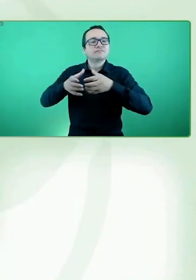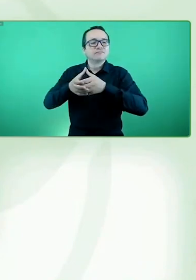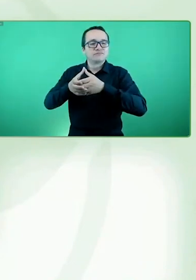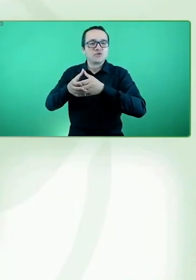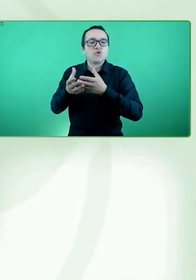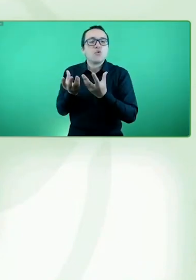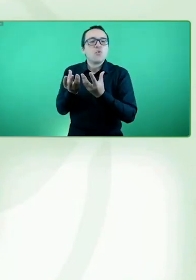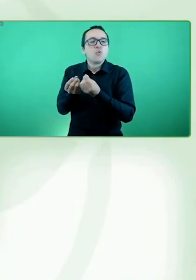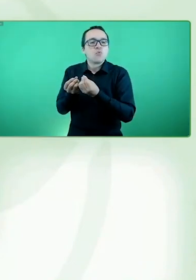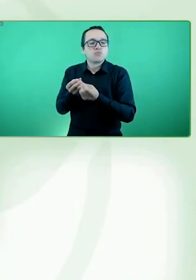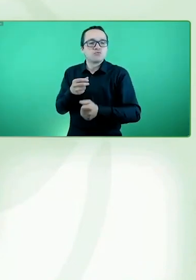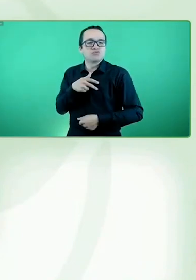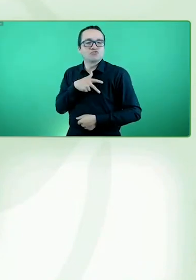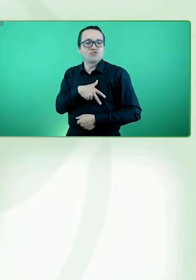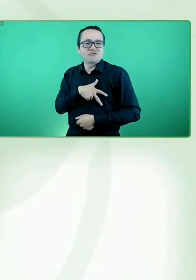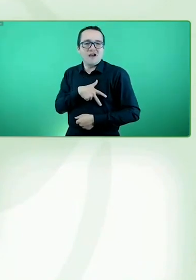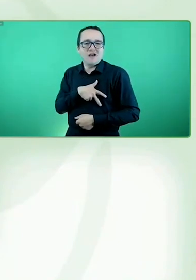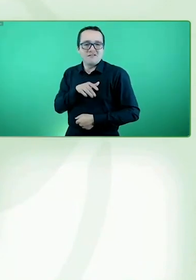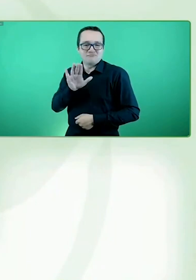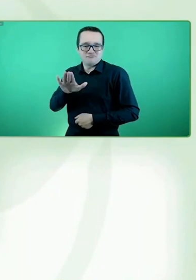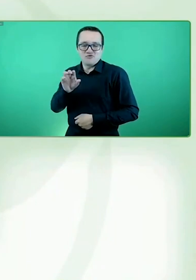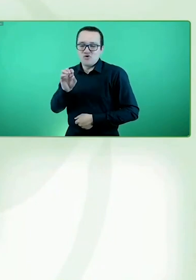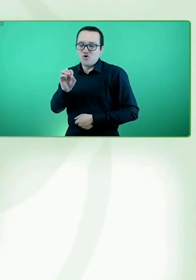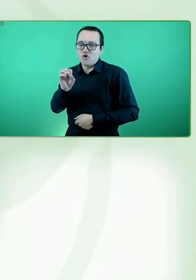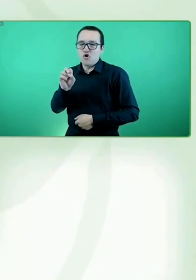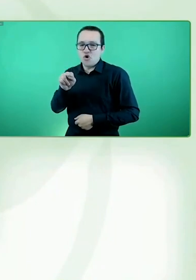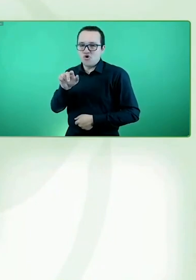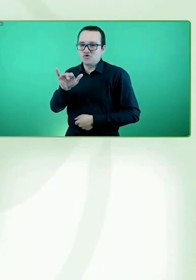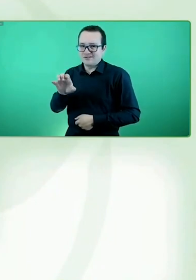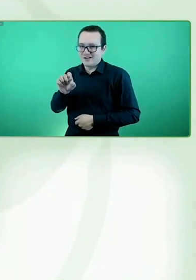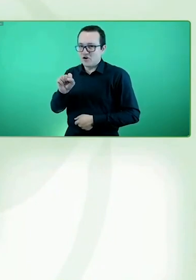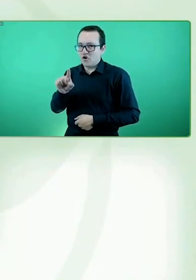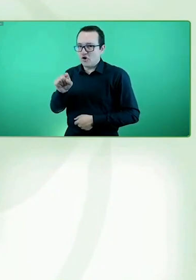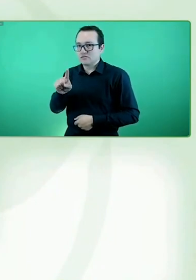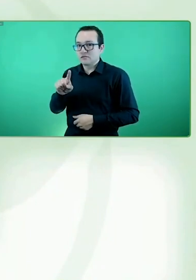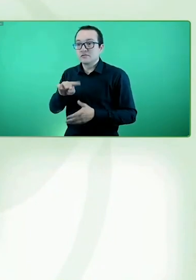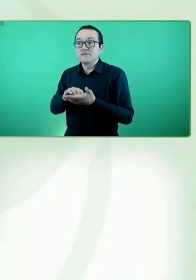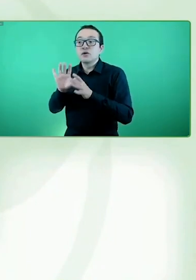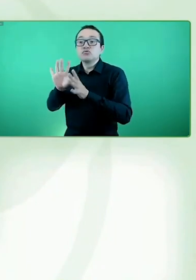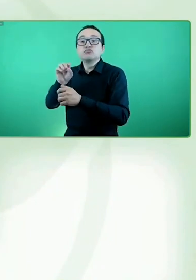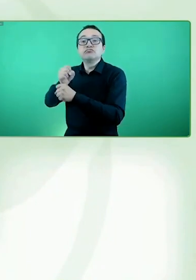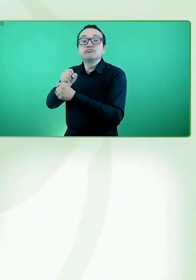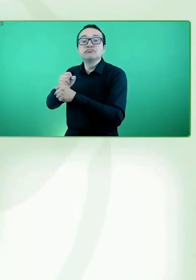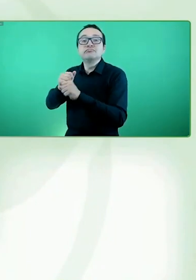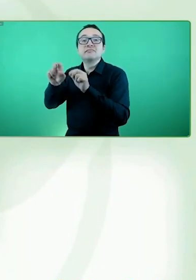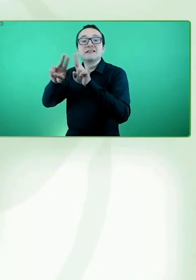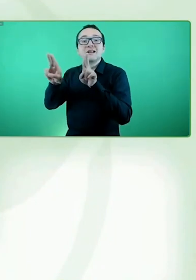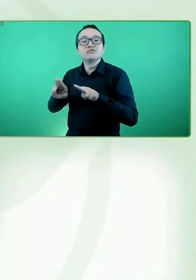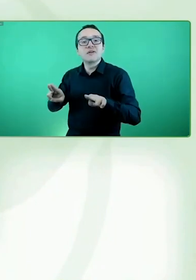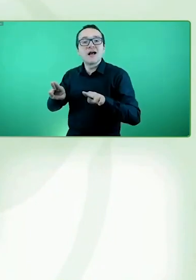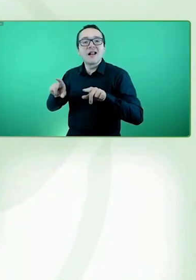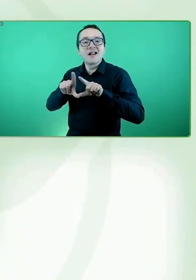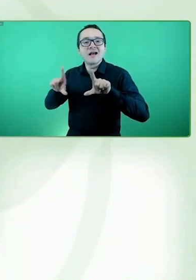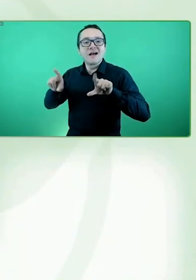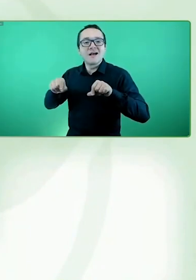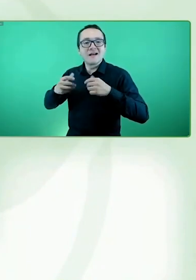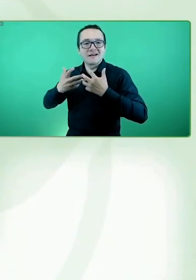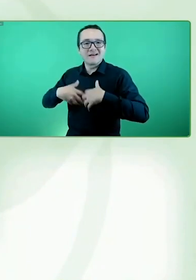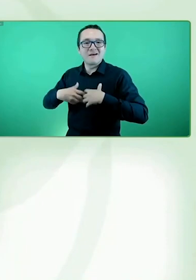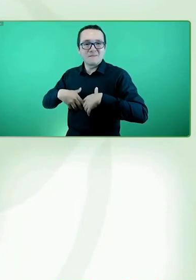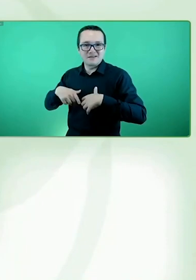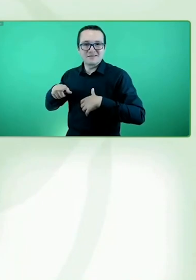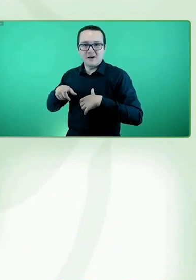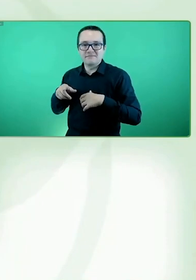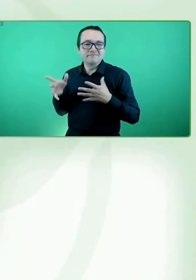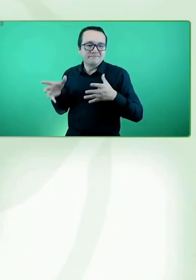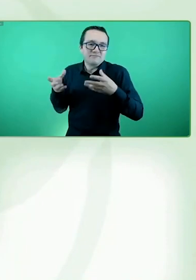la región, gracias a través de la internacionalización de algunas de nuestras empresas, del Grupo Empresarial Ilunion, que